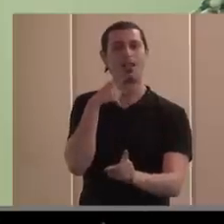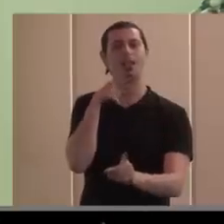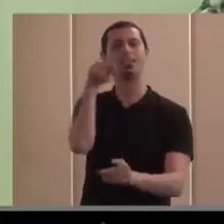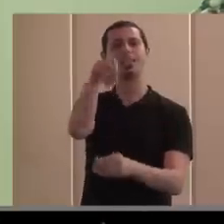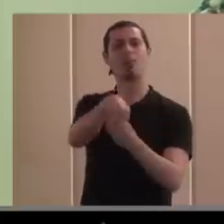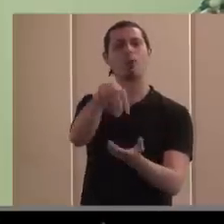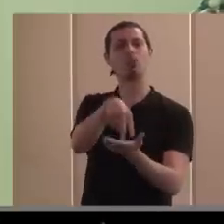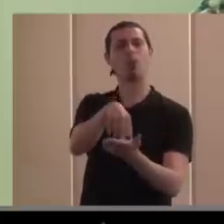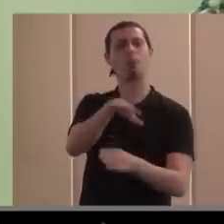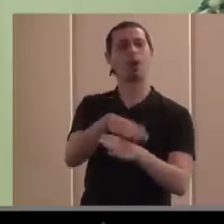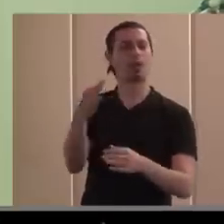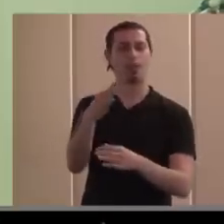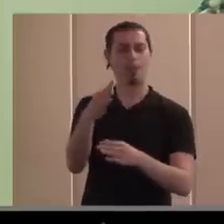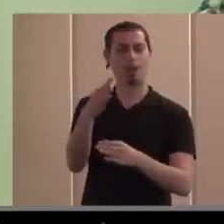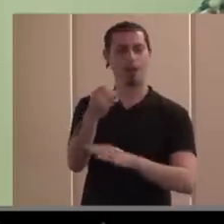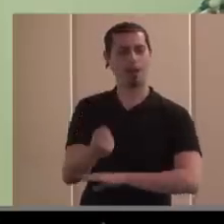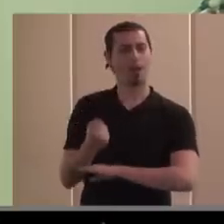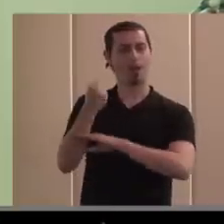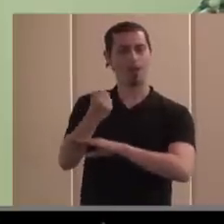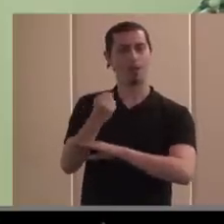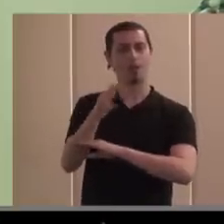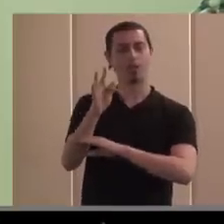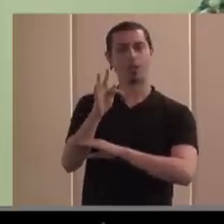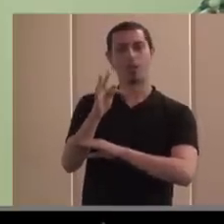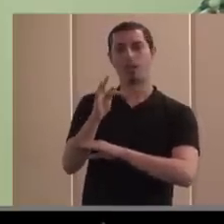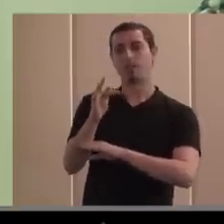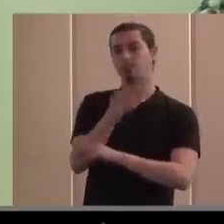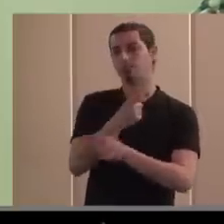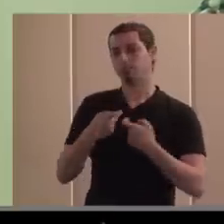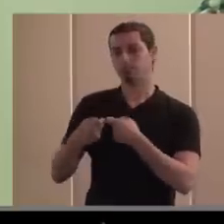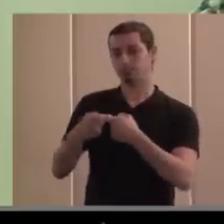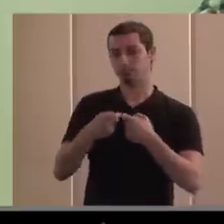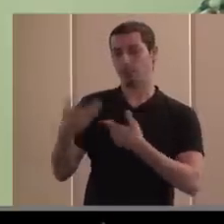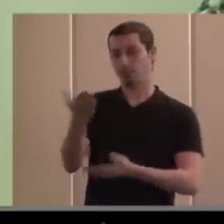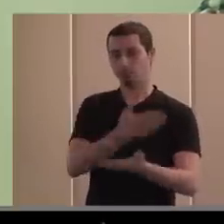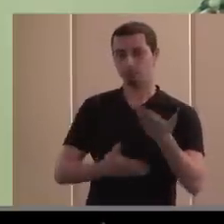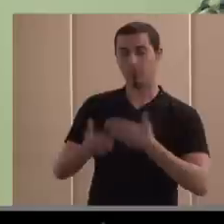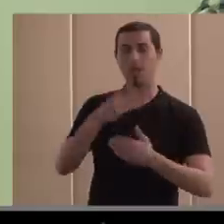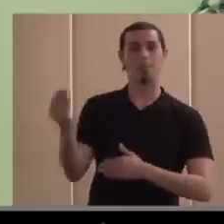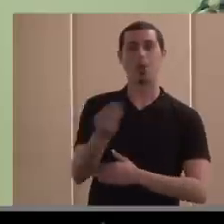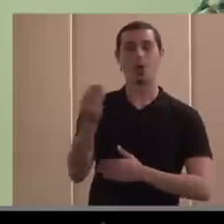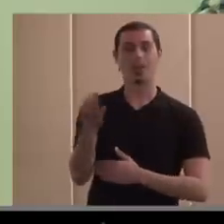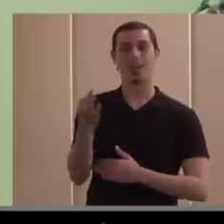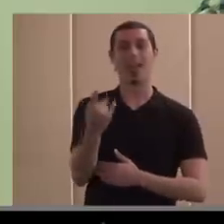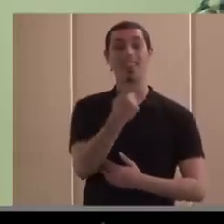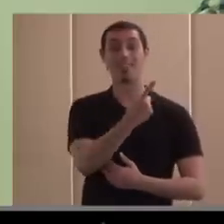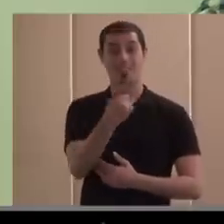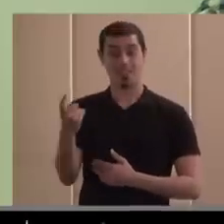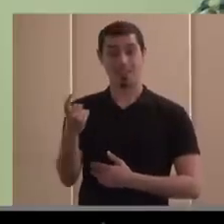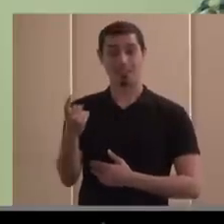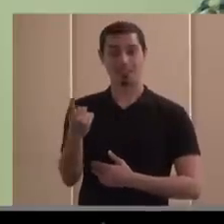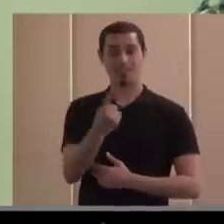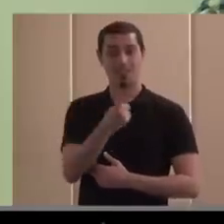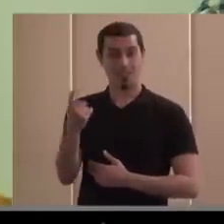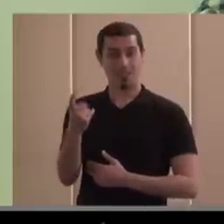sumar en la articulación del sector y en la cohesión y también para mejorar en la medida de lo posible la eficiencia bueno, pues,